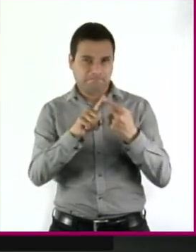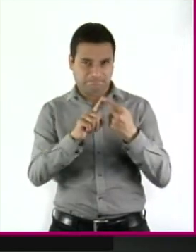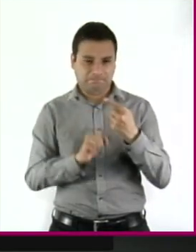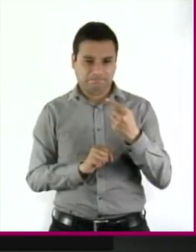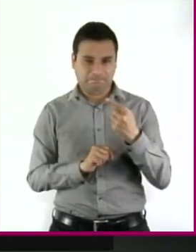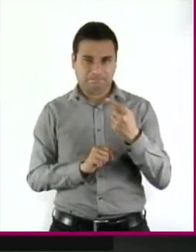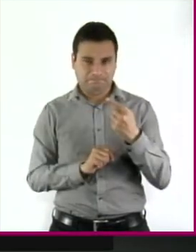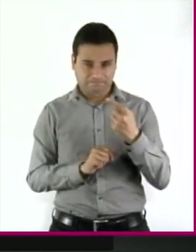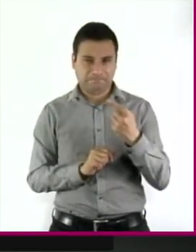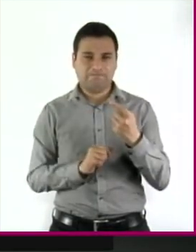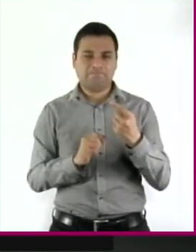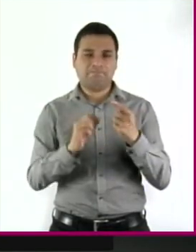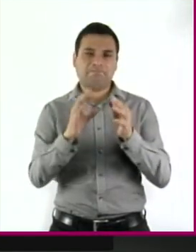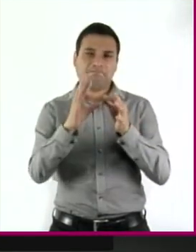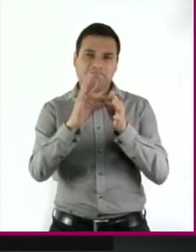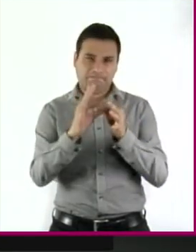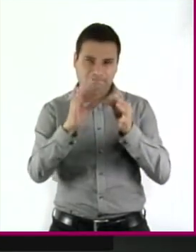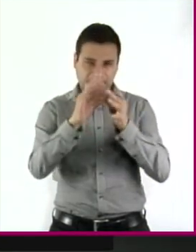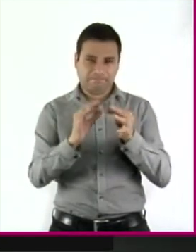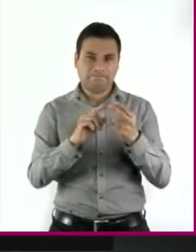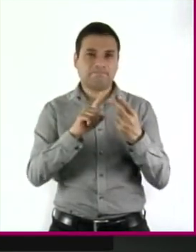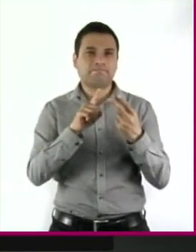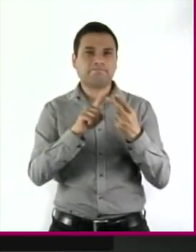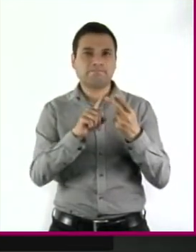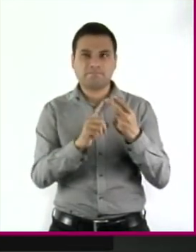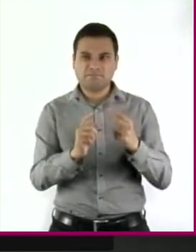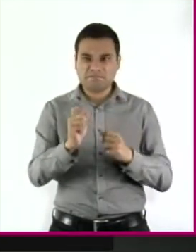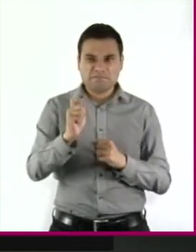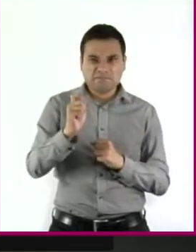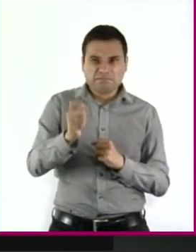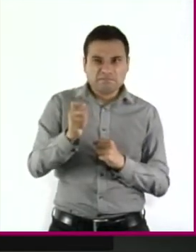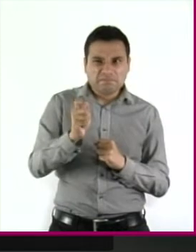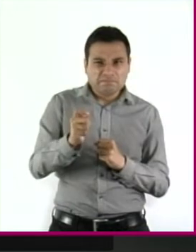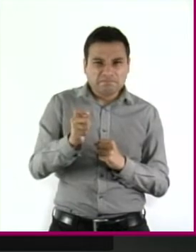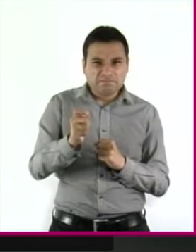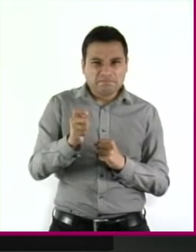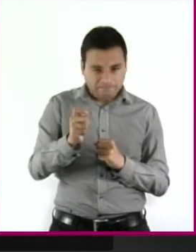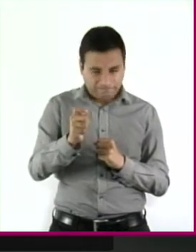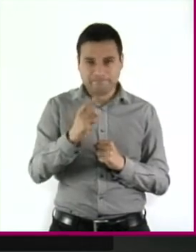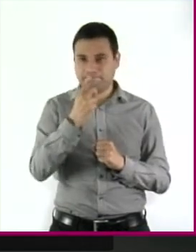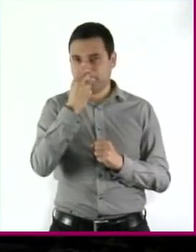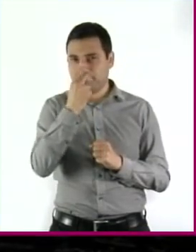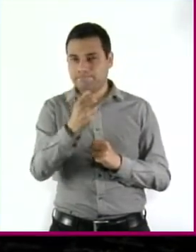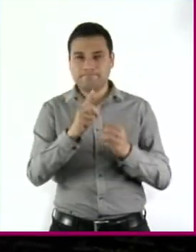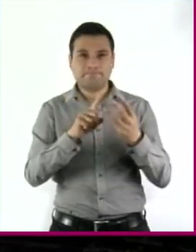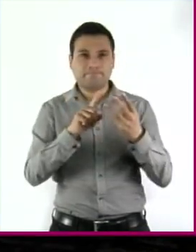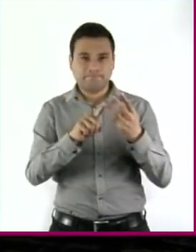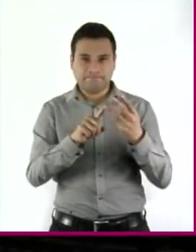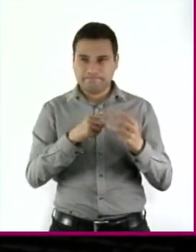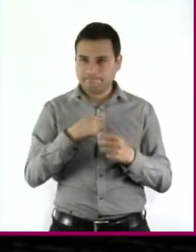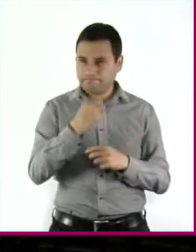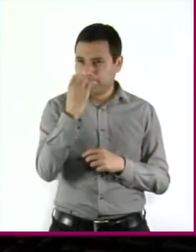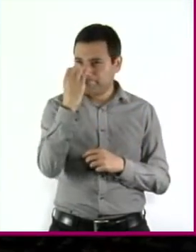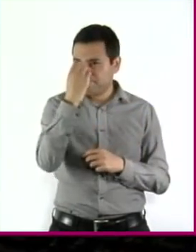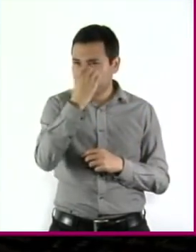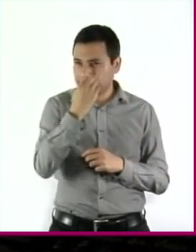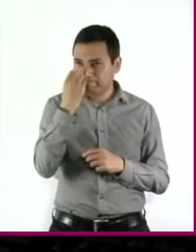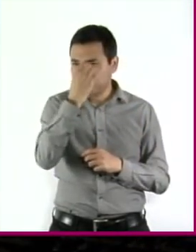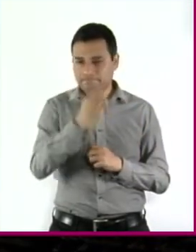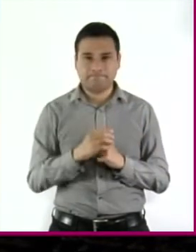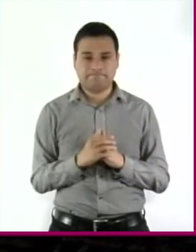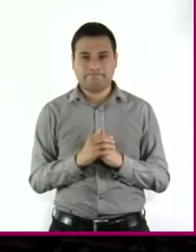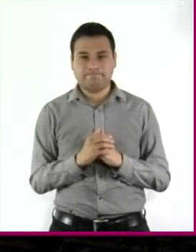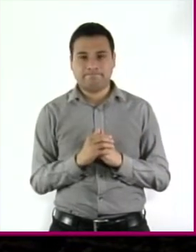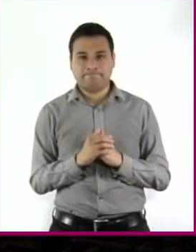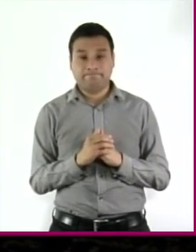2. Interpretación. 3. Ejercicio de la crítica. A las cuales